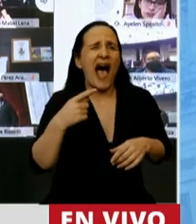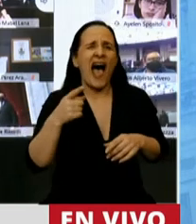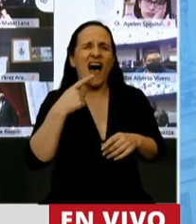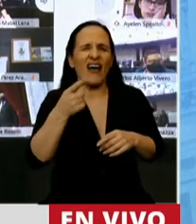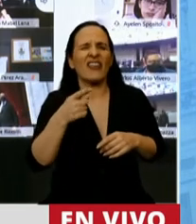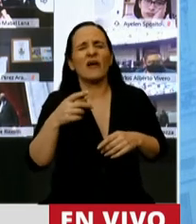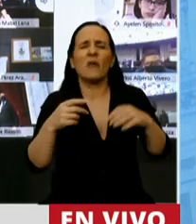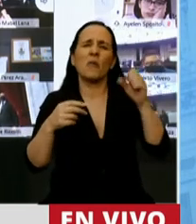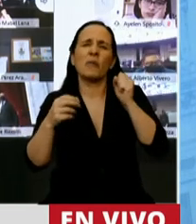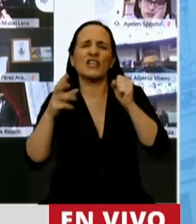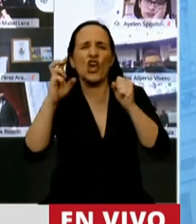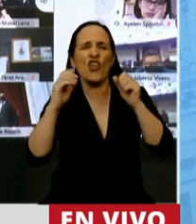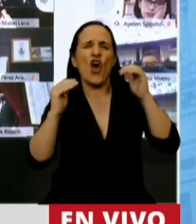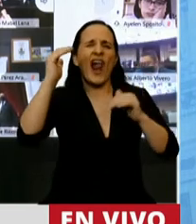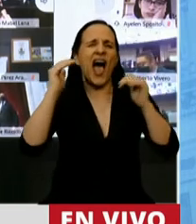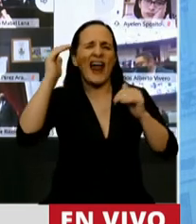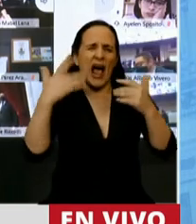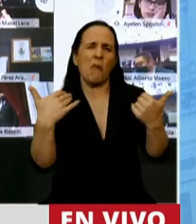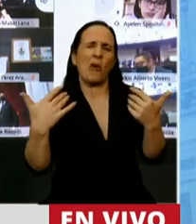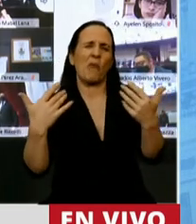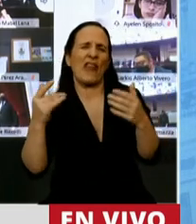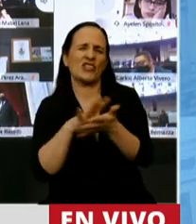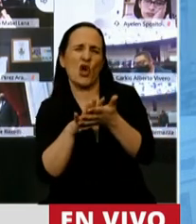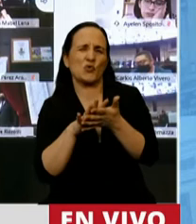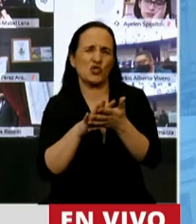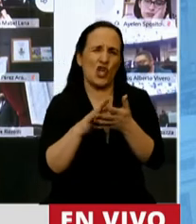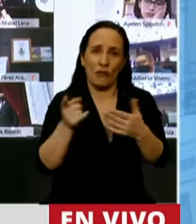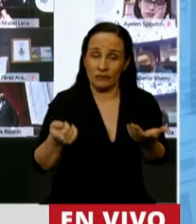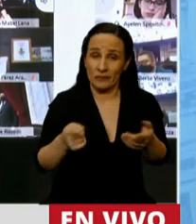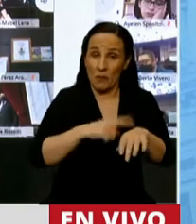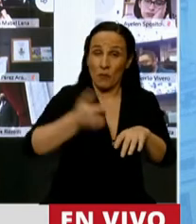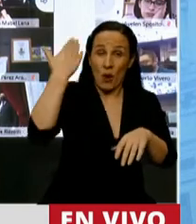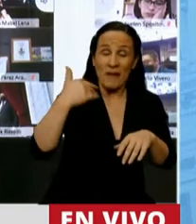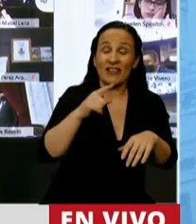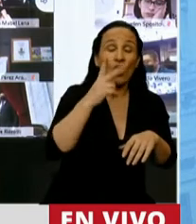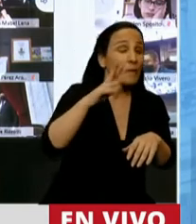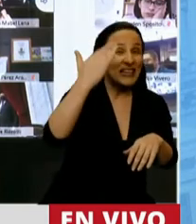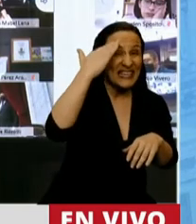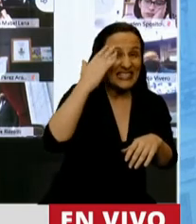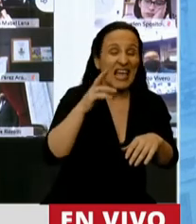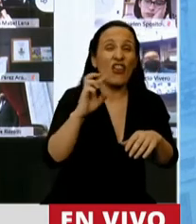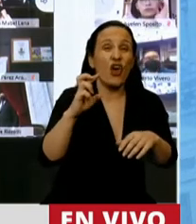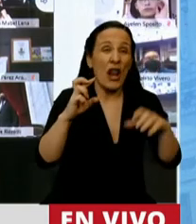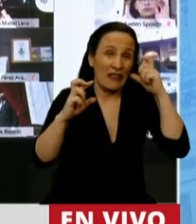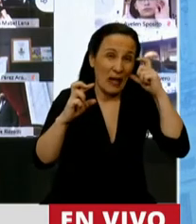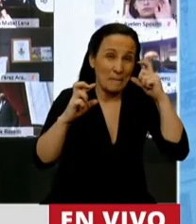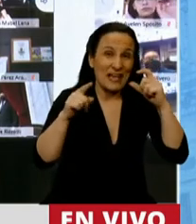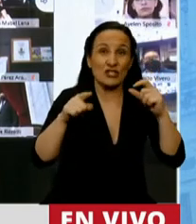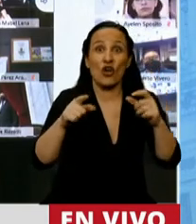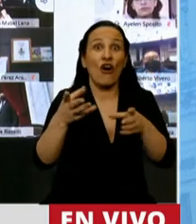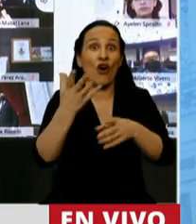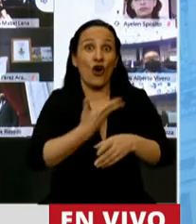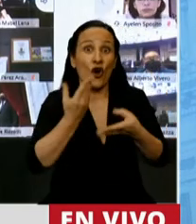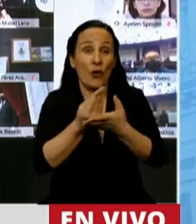devaluadores que pusieron a prueba una vez más sus recetas cuando recibieron un dólar a menos de 10 pesos en 2015 y lo dejaron en más de 63 cuando